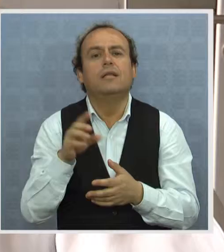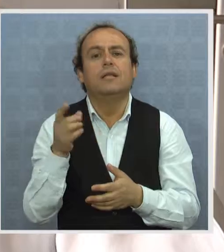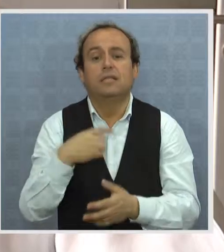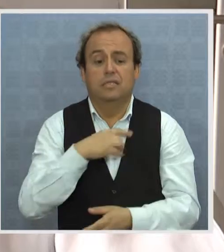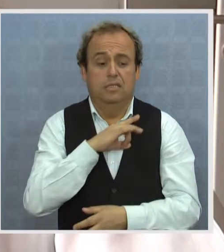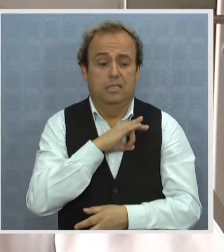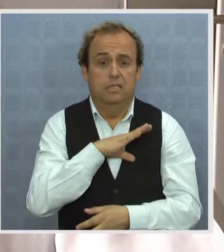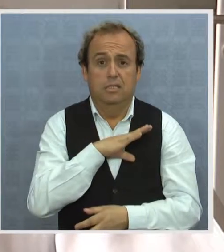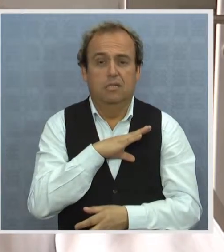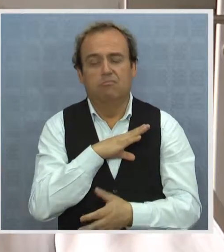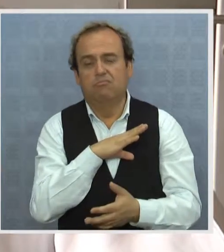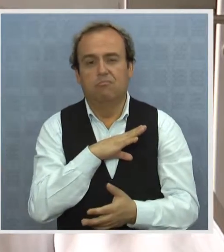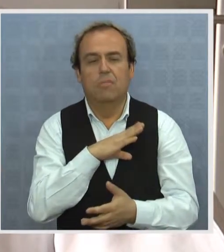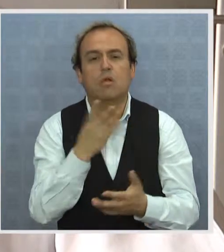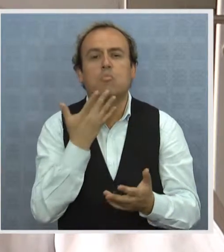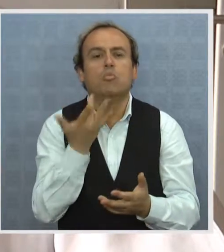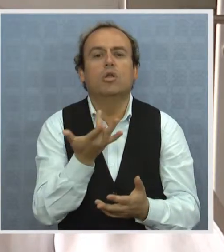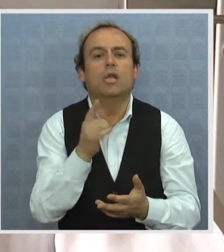parte de NAFTA.